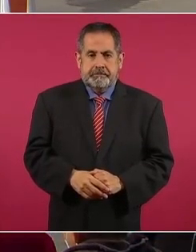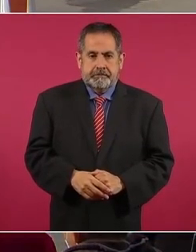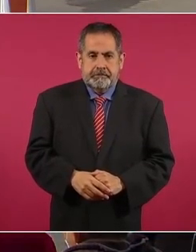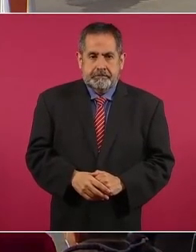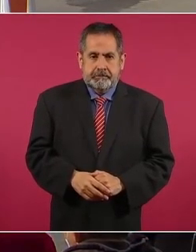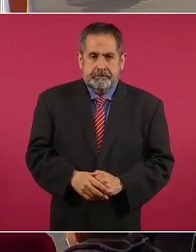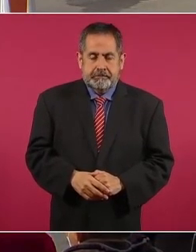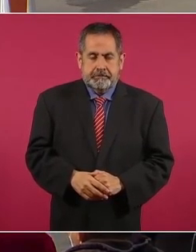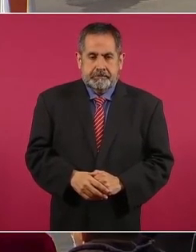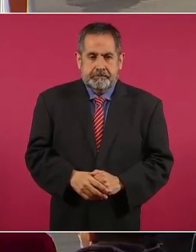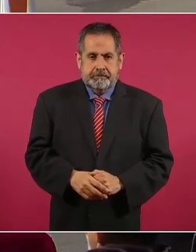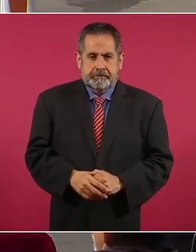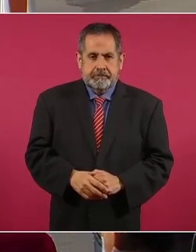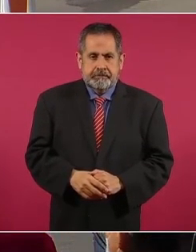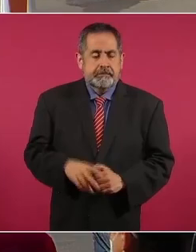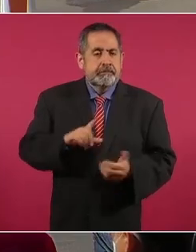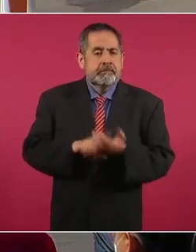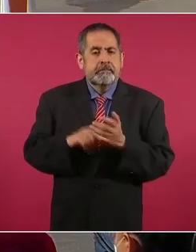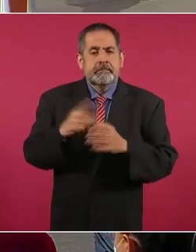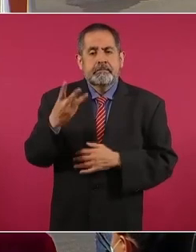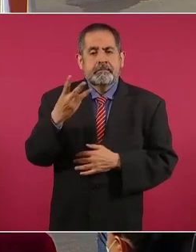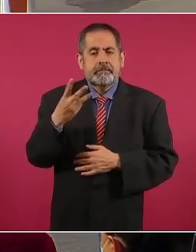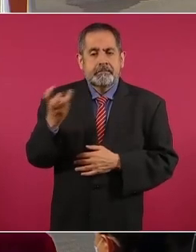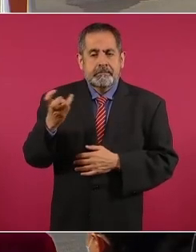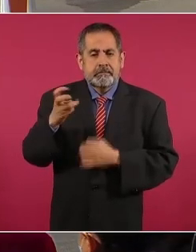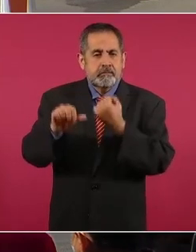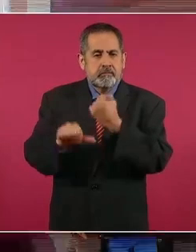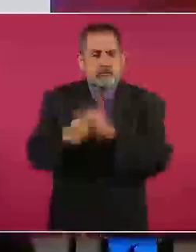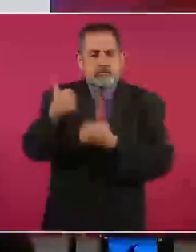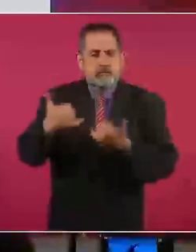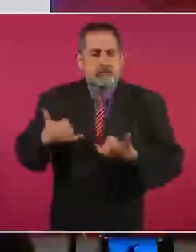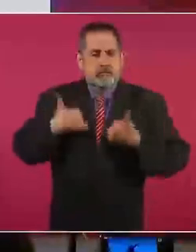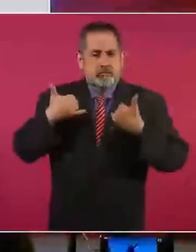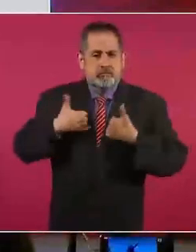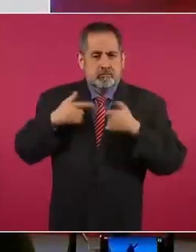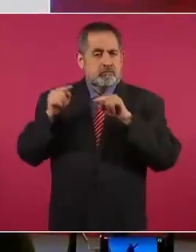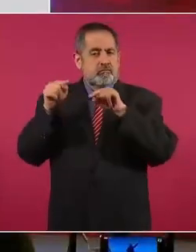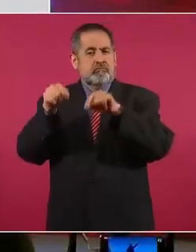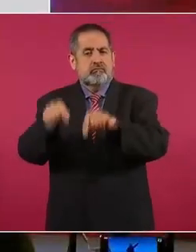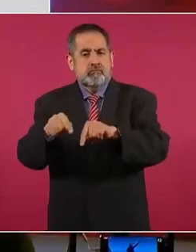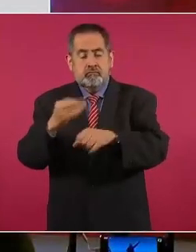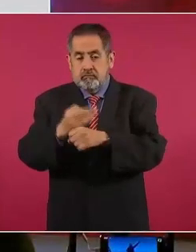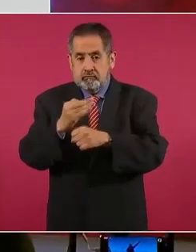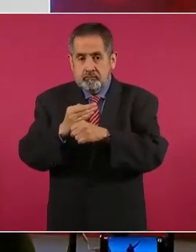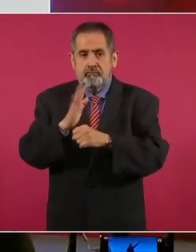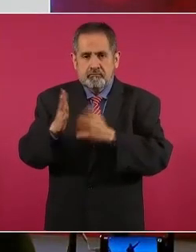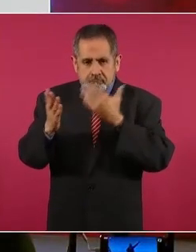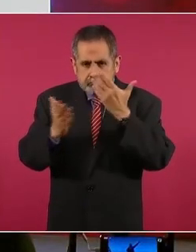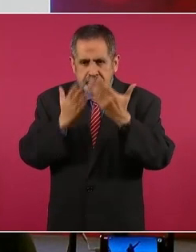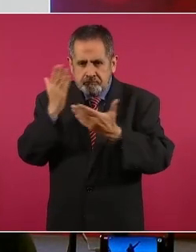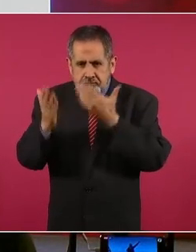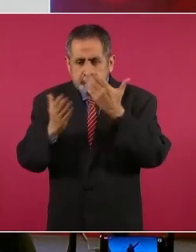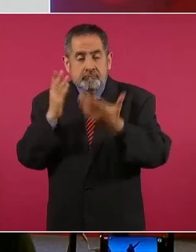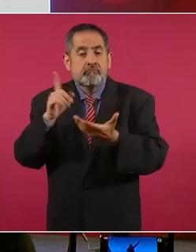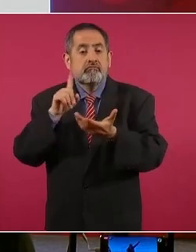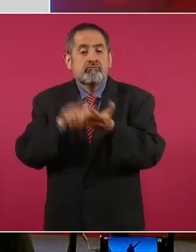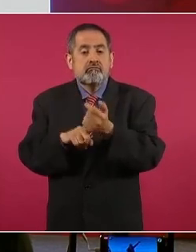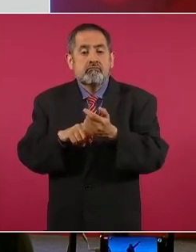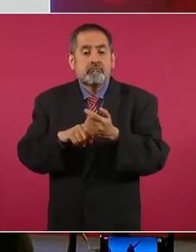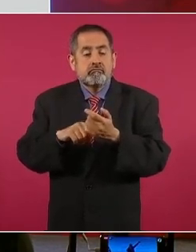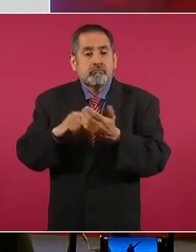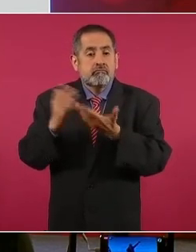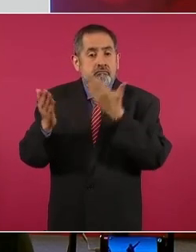Hay 311 jóvenes estudiando en el nivel